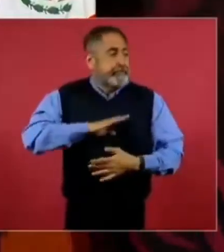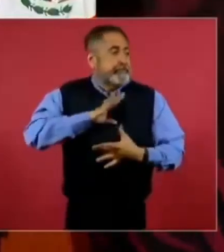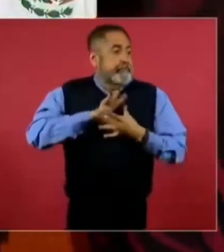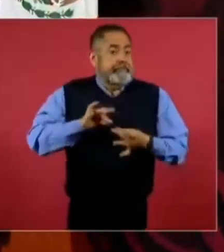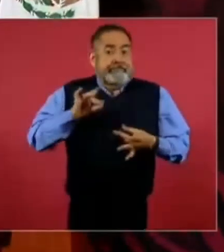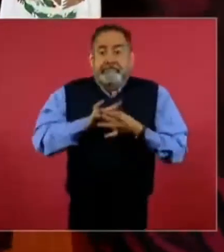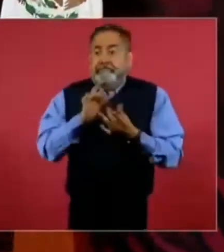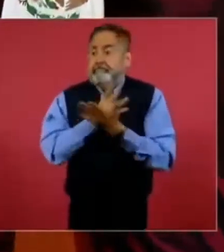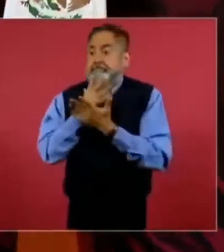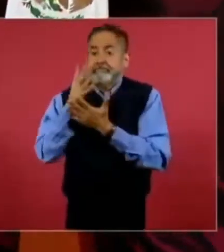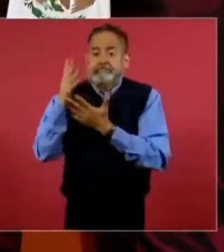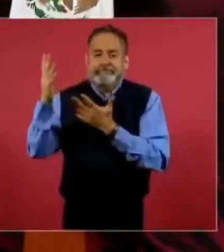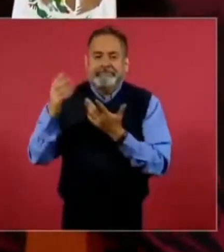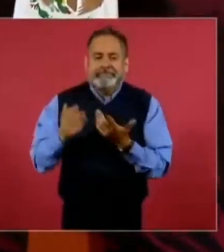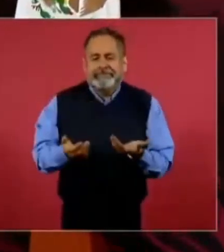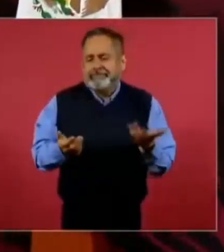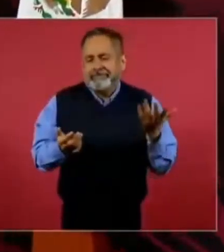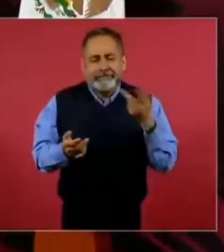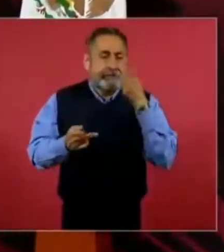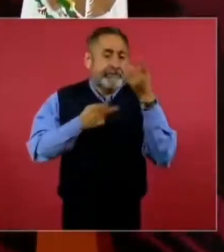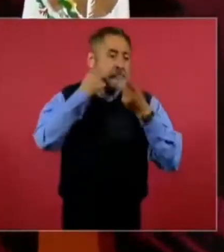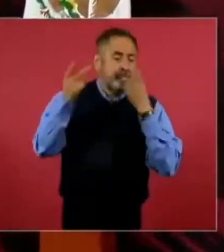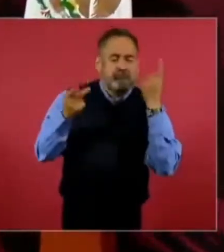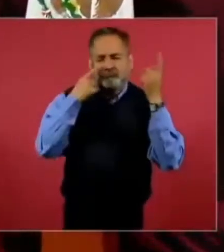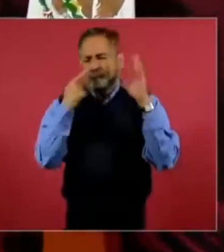la retórica,